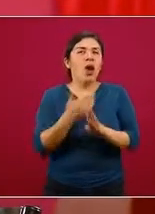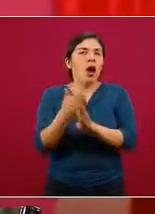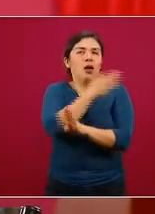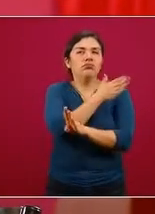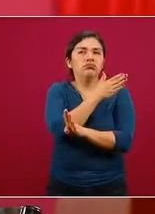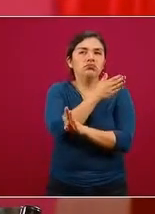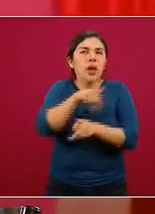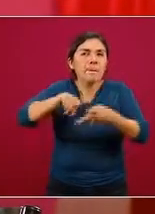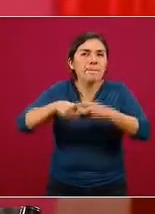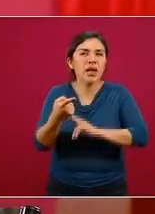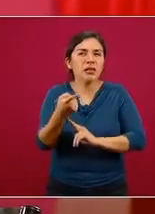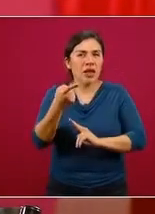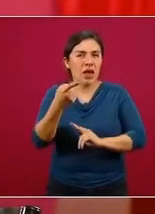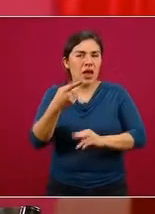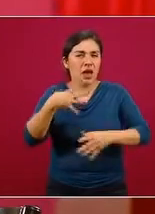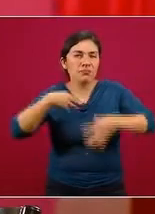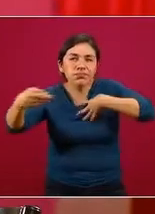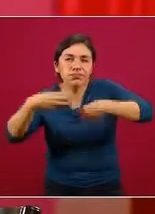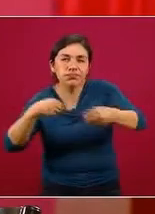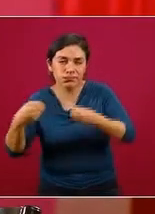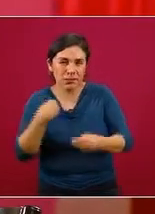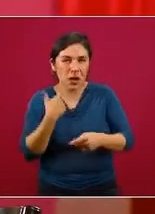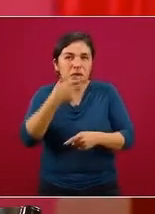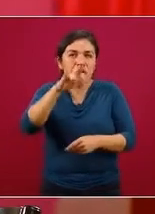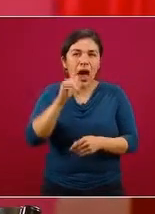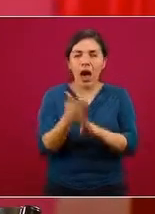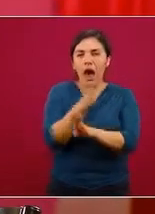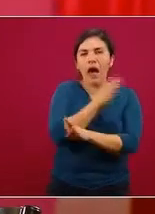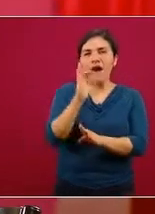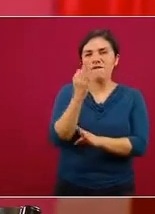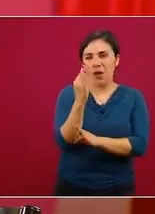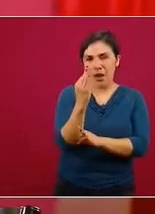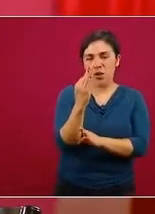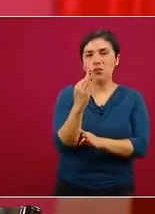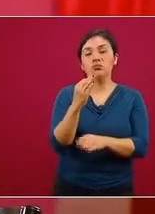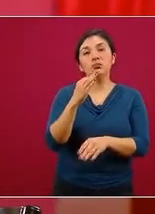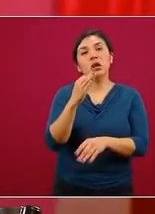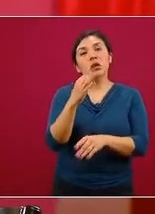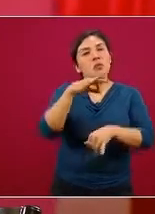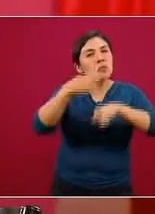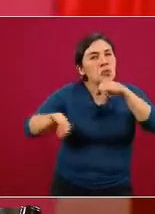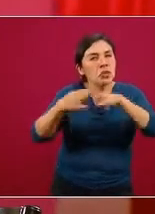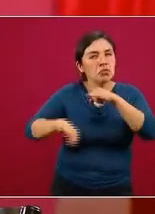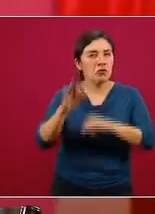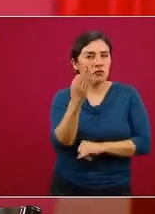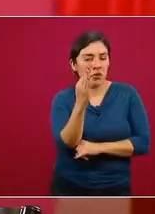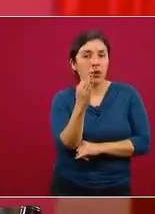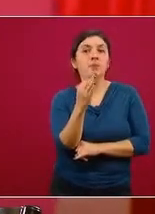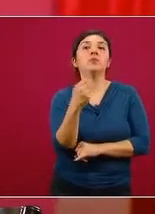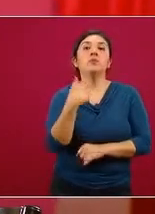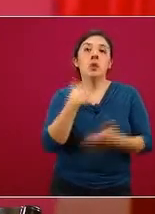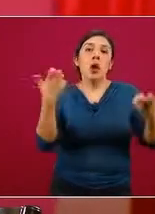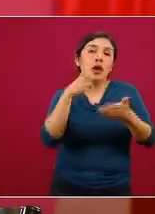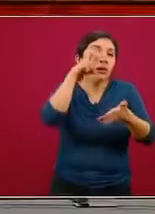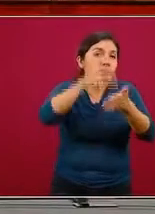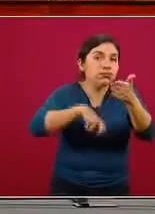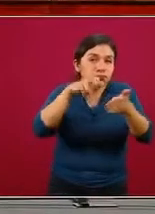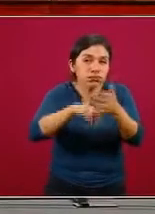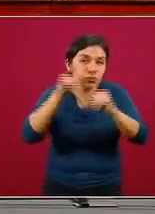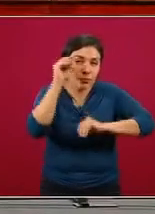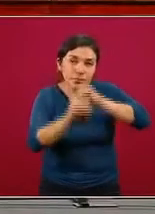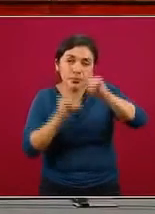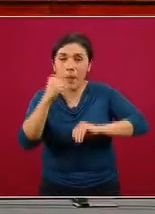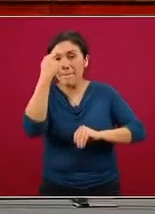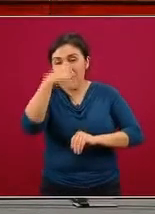desde el inicio de la epidemia en febrero, a finales de febrero y la estamos actualizando precisamente